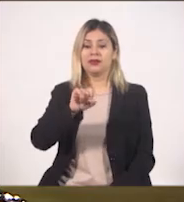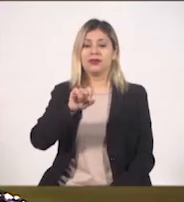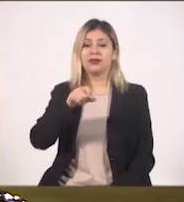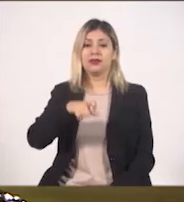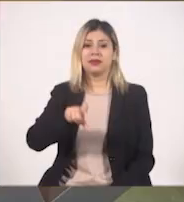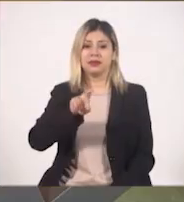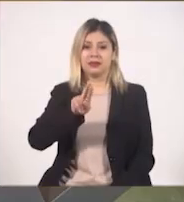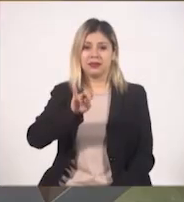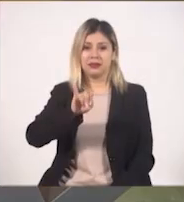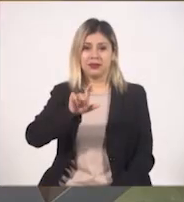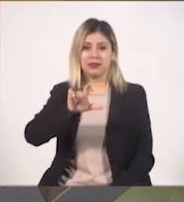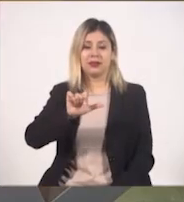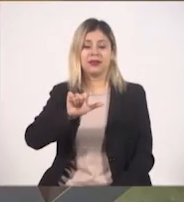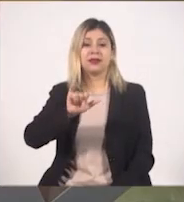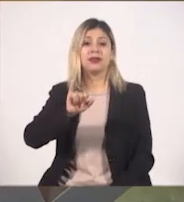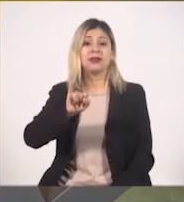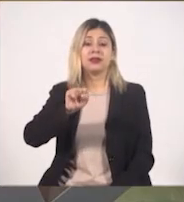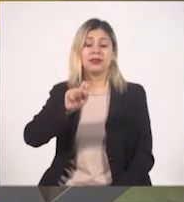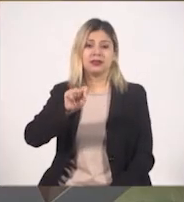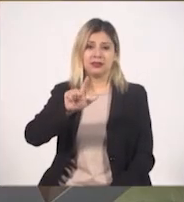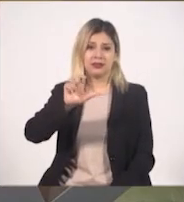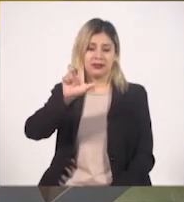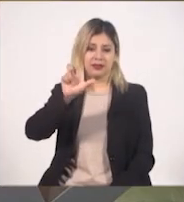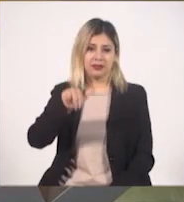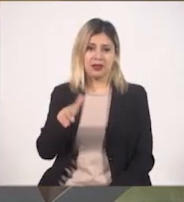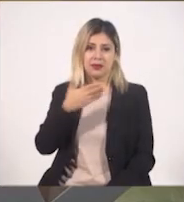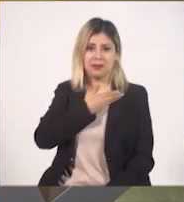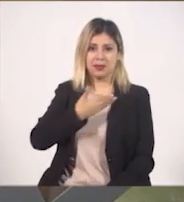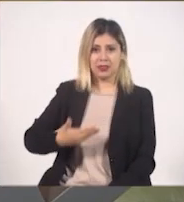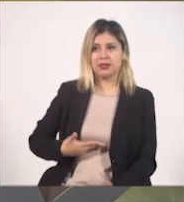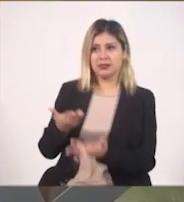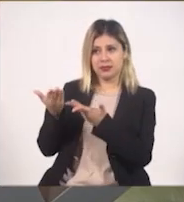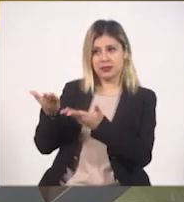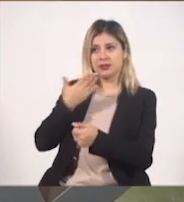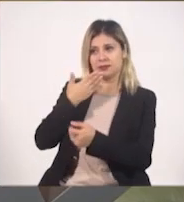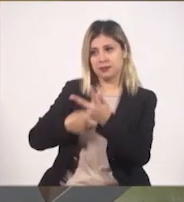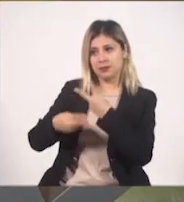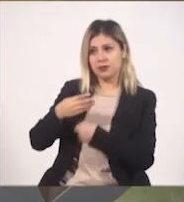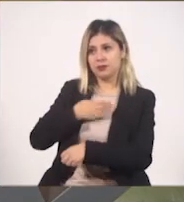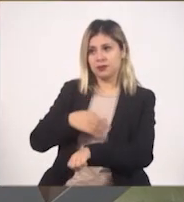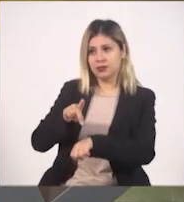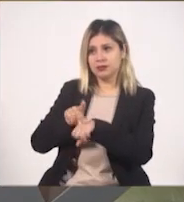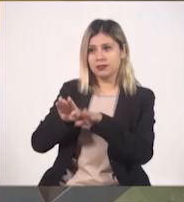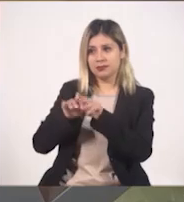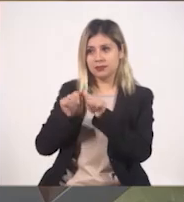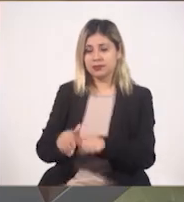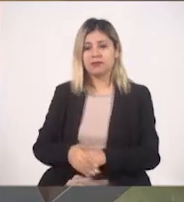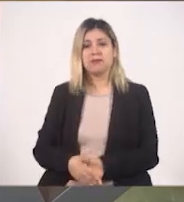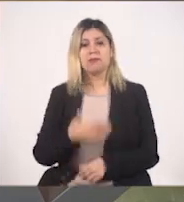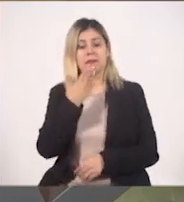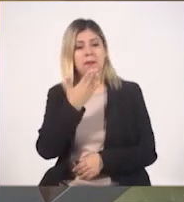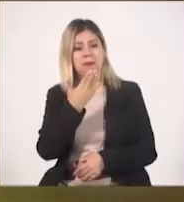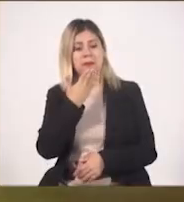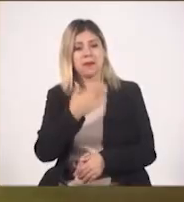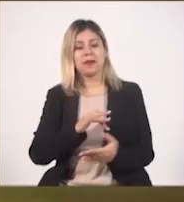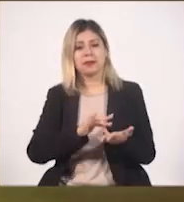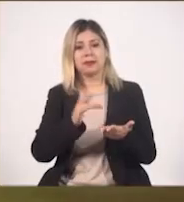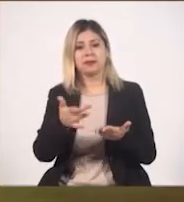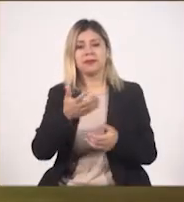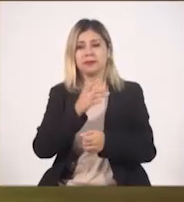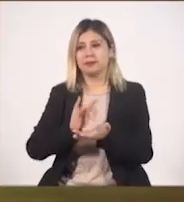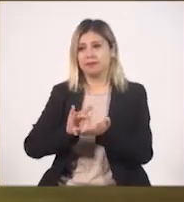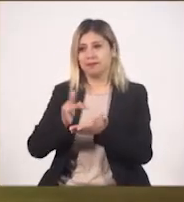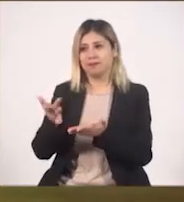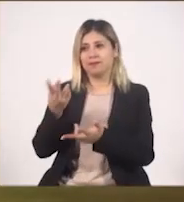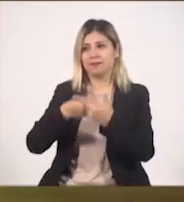Álvaro González, presidente municipal de Chiquilistlán. ¿Cómo le va, presidente? Buenos días. Buenos días, muy bien. Gracias, gracias por acompañarnos.